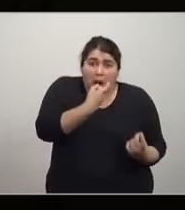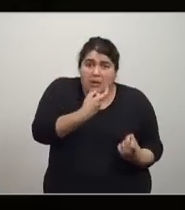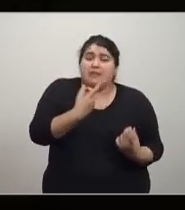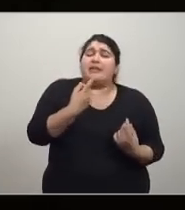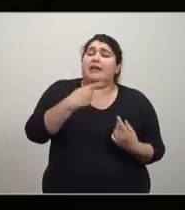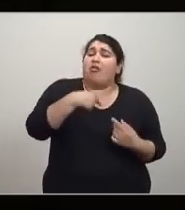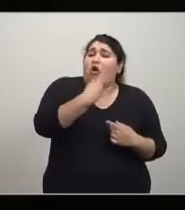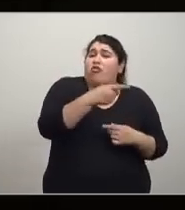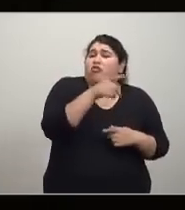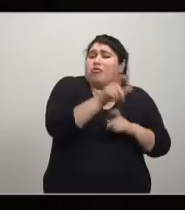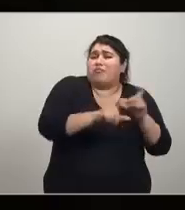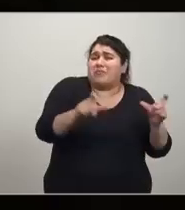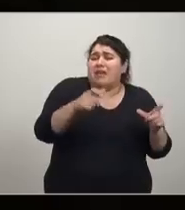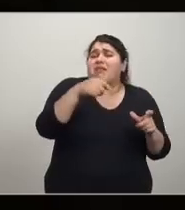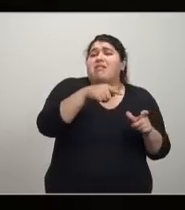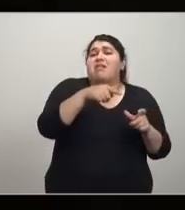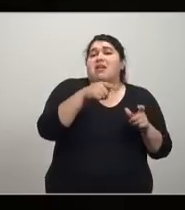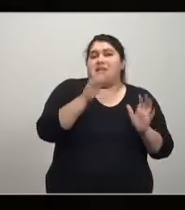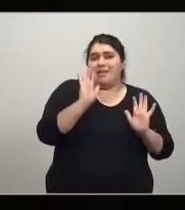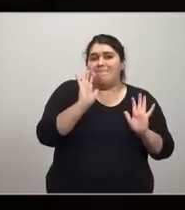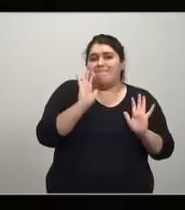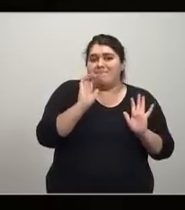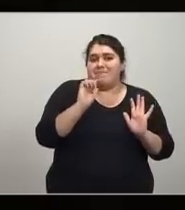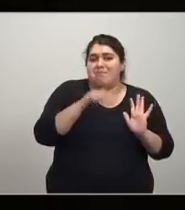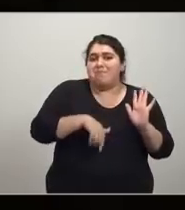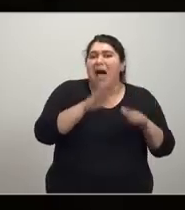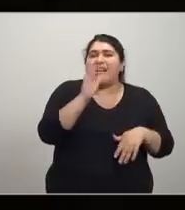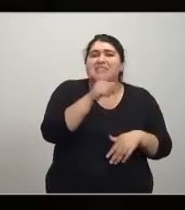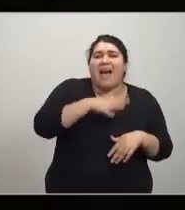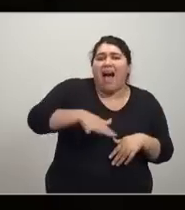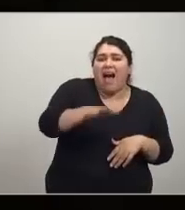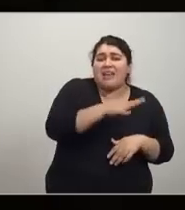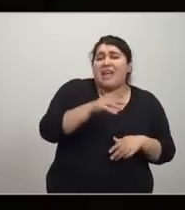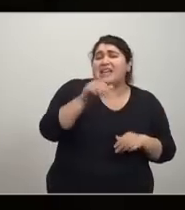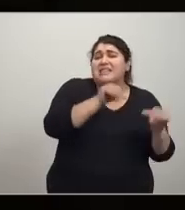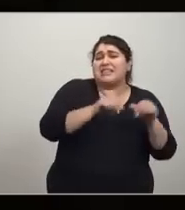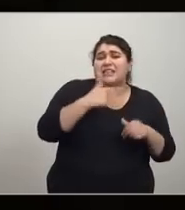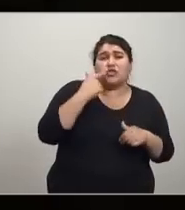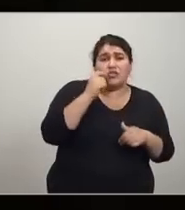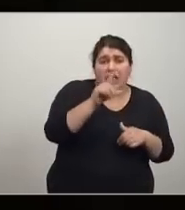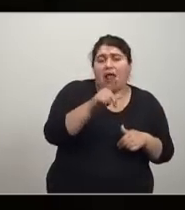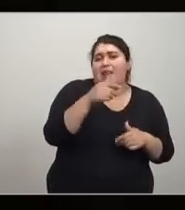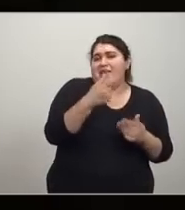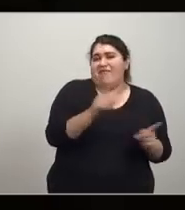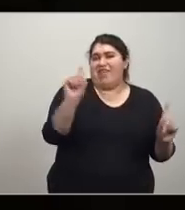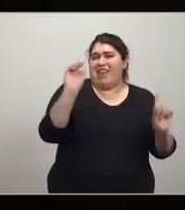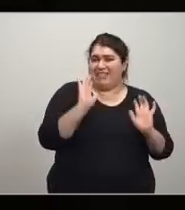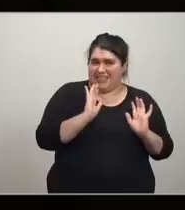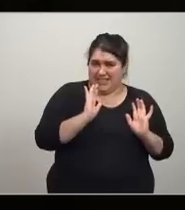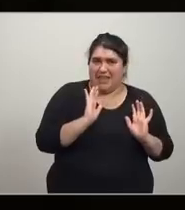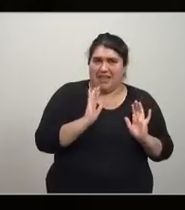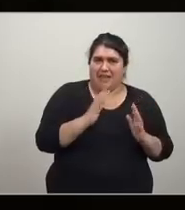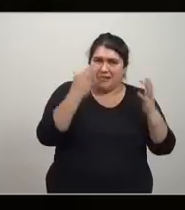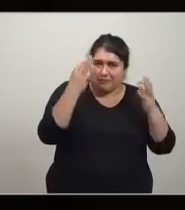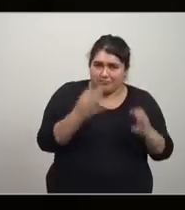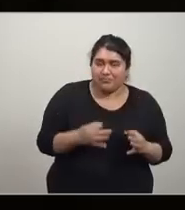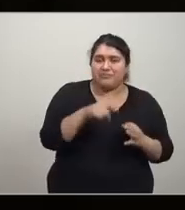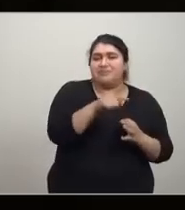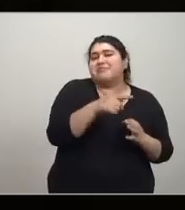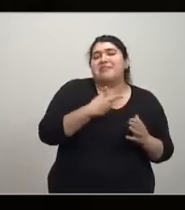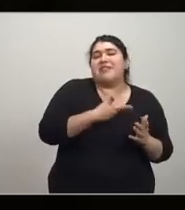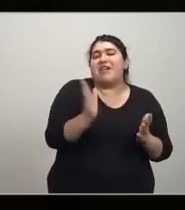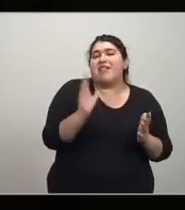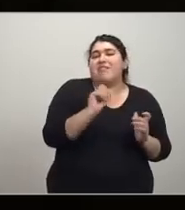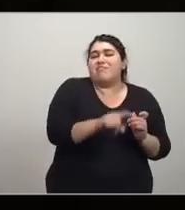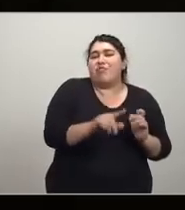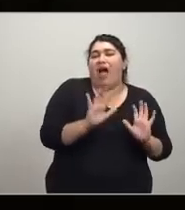tal vez para nuestro objetivo y nuestro ser humano otras áreas otras ciencias sociales son más eficientes hay una larga discusión si se puede llamar Ciencias Sociales a Ciencias no quiero